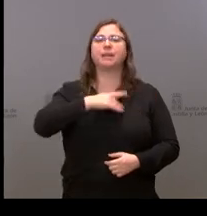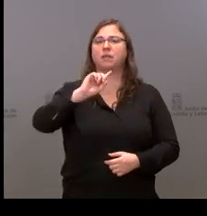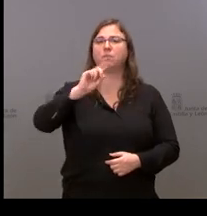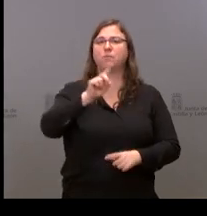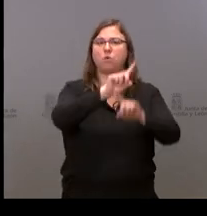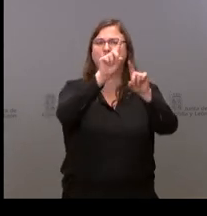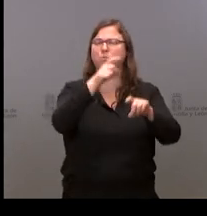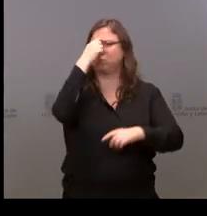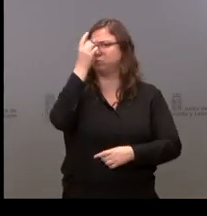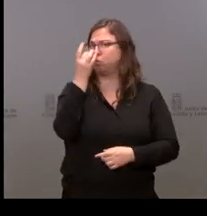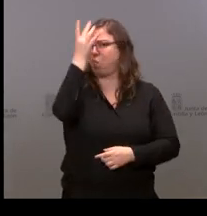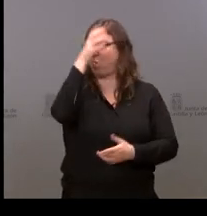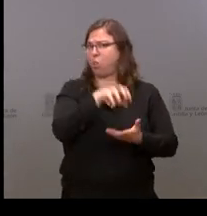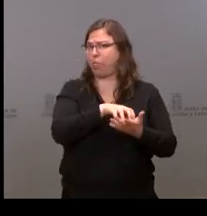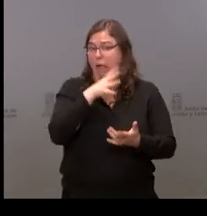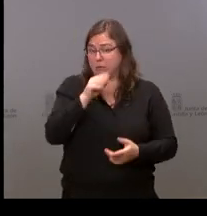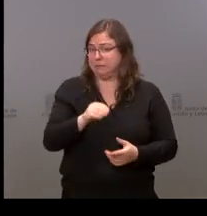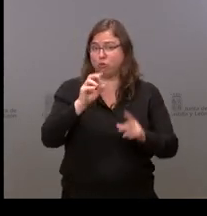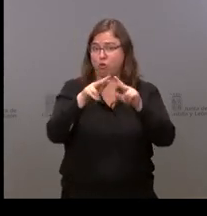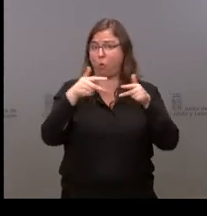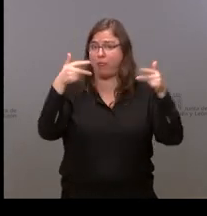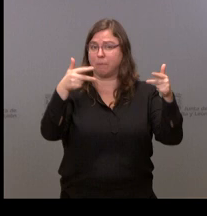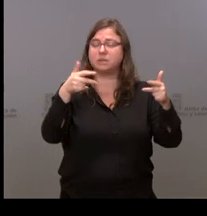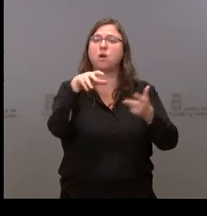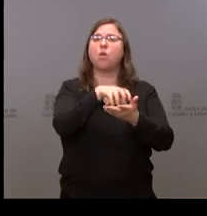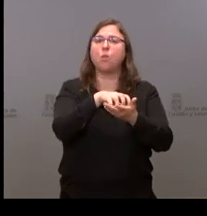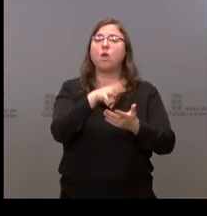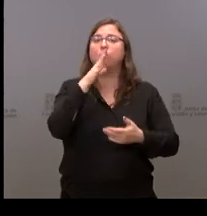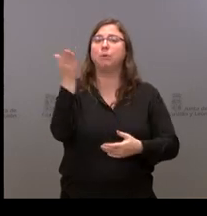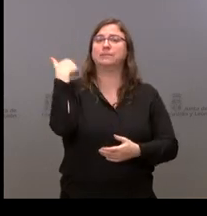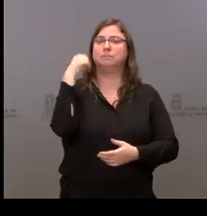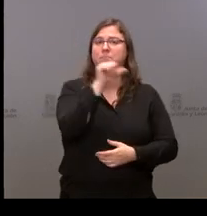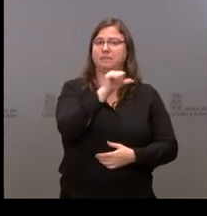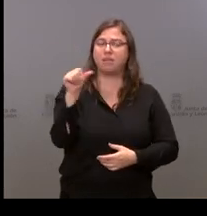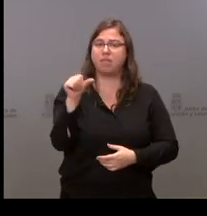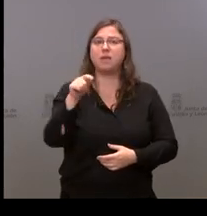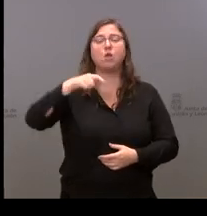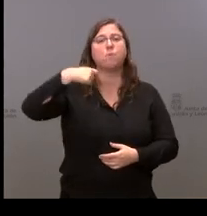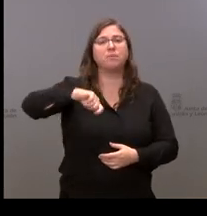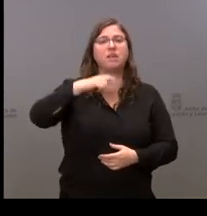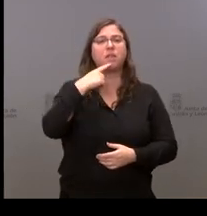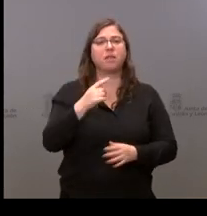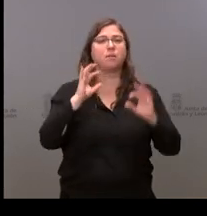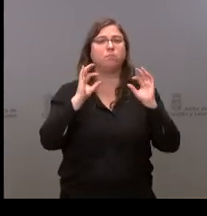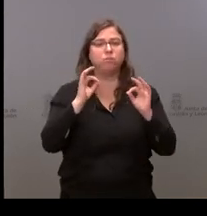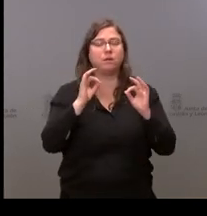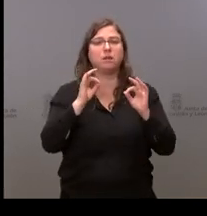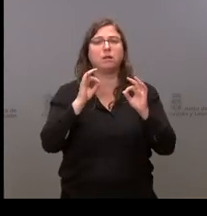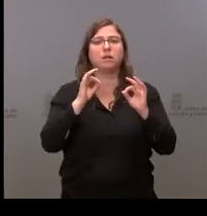por una duda que me ha surgido ahora durante la rueda de prensa, porque la pasada semana el presidente dijo que se iban a habilitar unidades